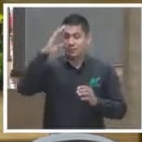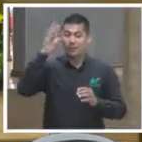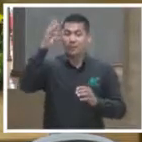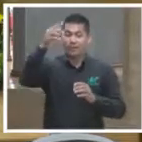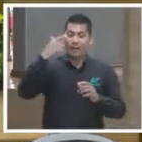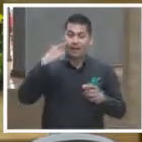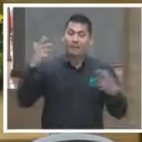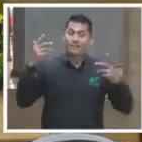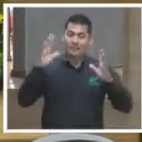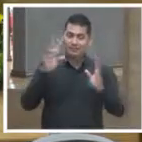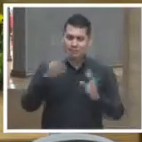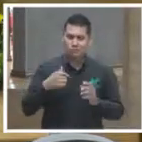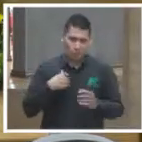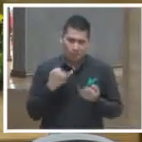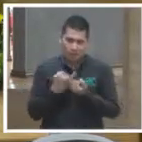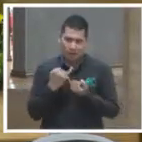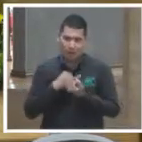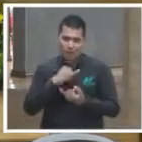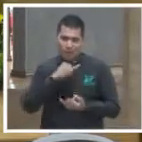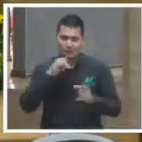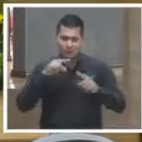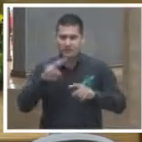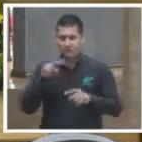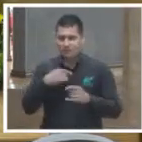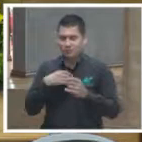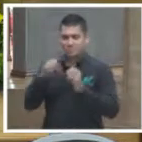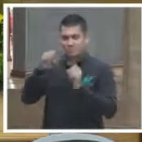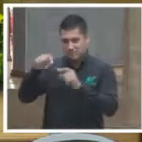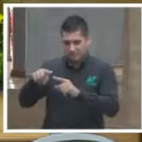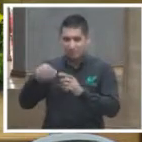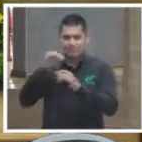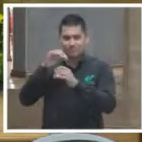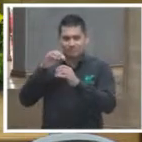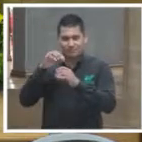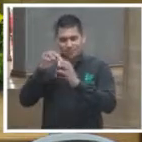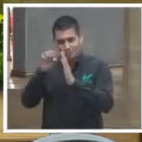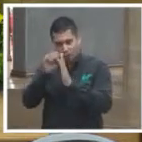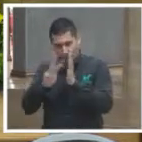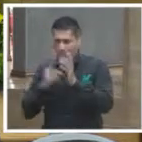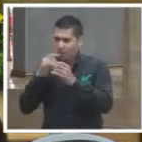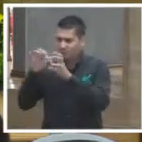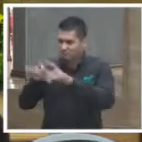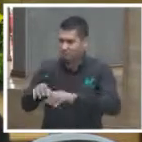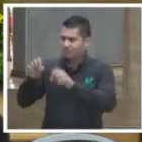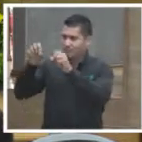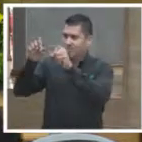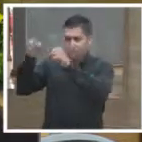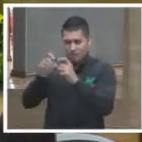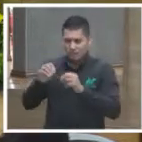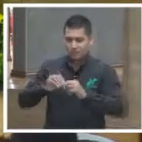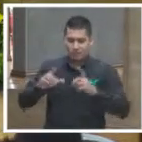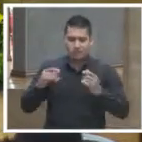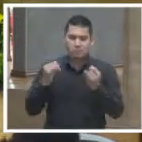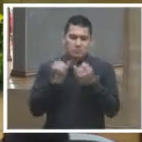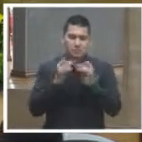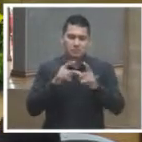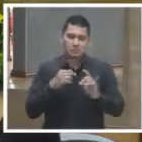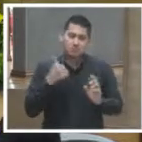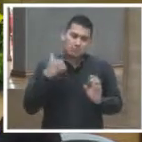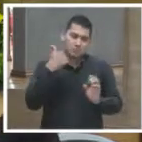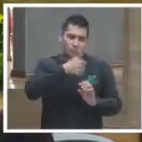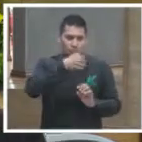yo también lo voy a bajar pero este y pues hay que ver qué vale para ti cada cosa